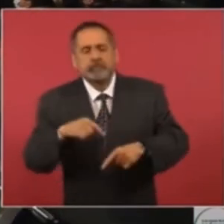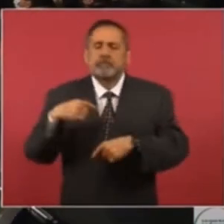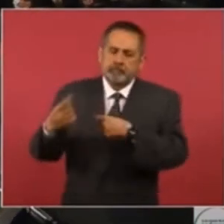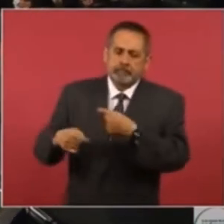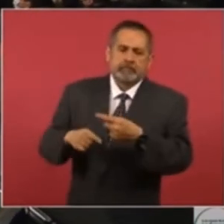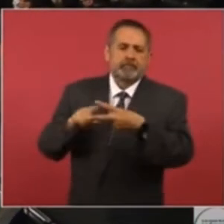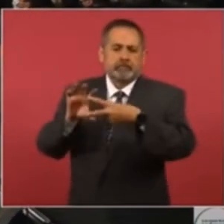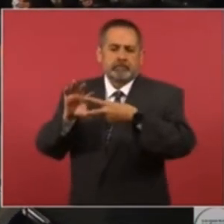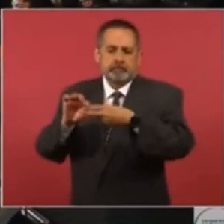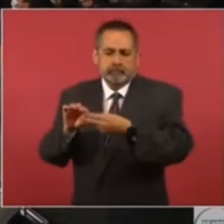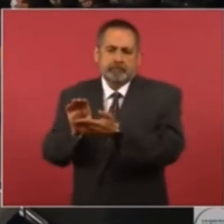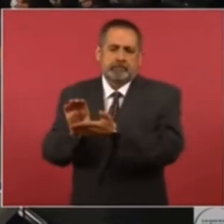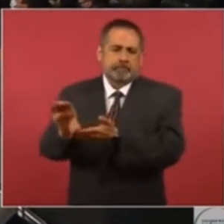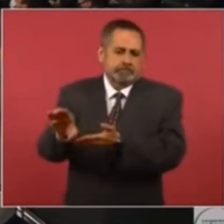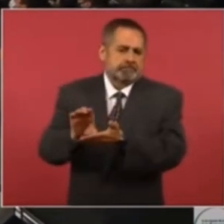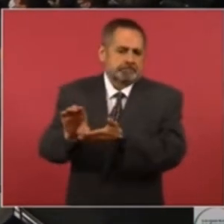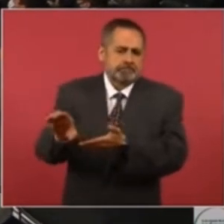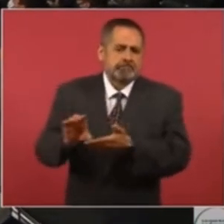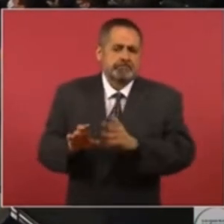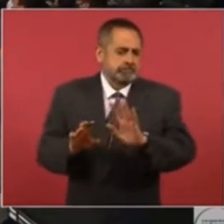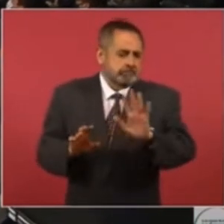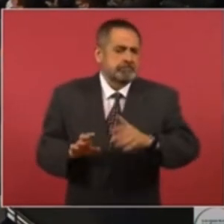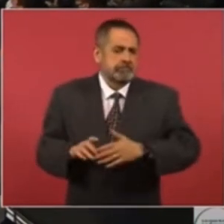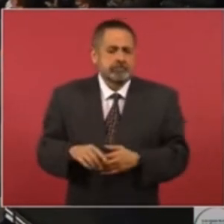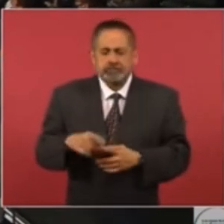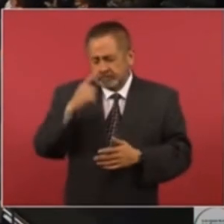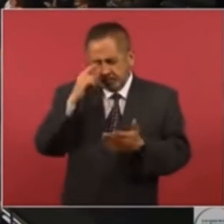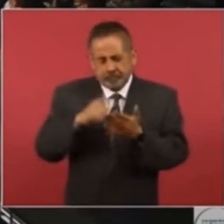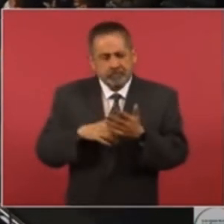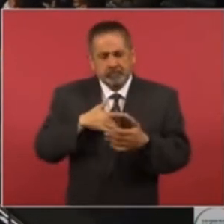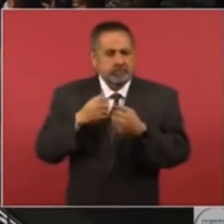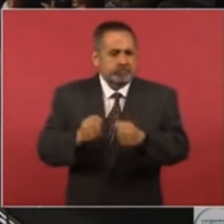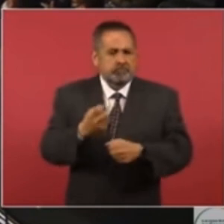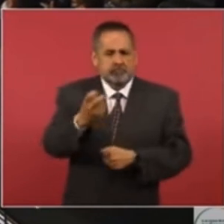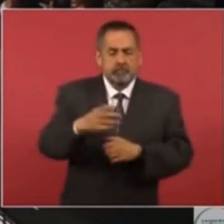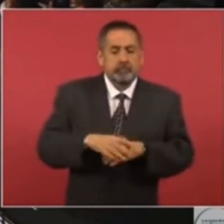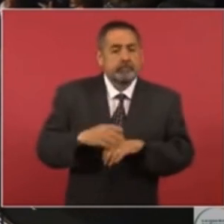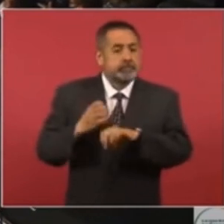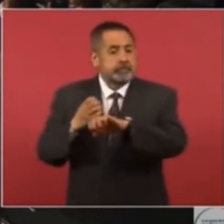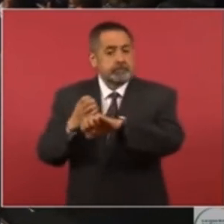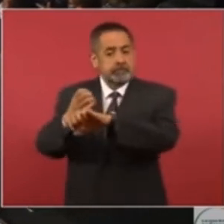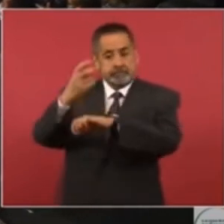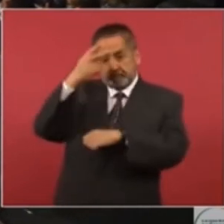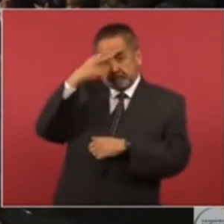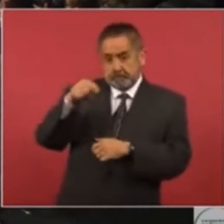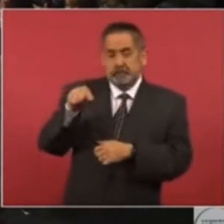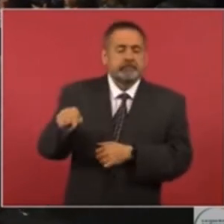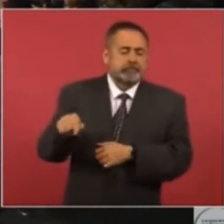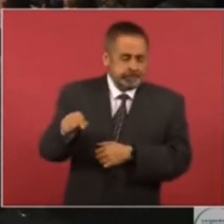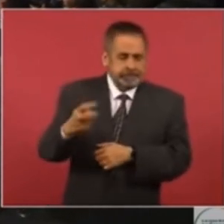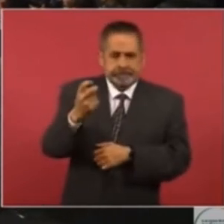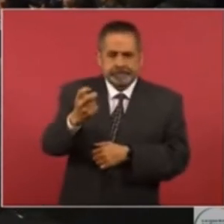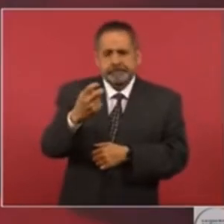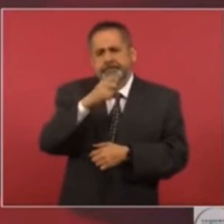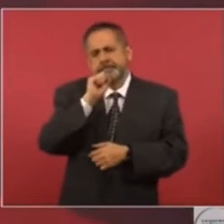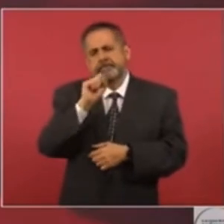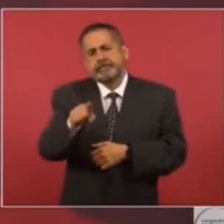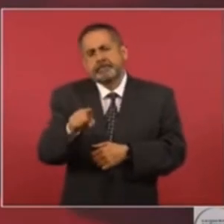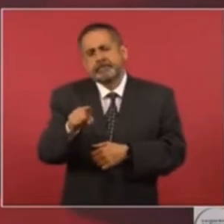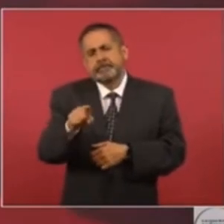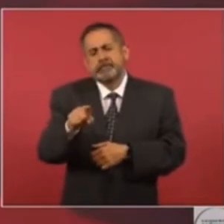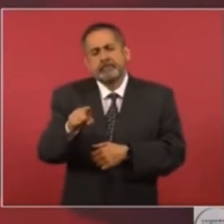Seguramente eso se va a hacer en el caso del Estado de México y de